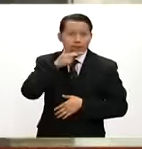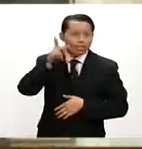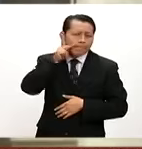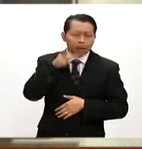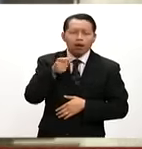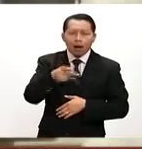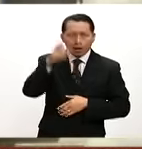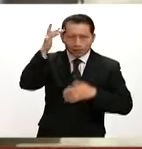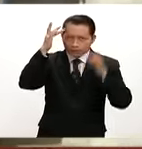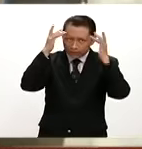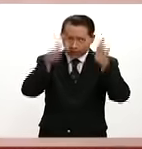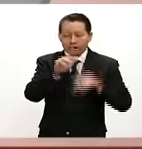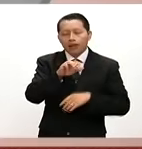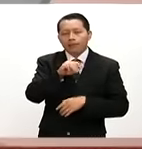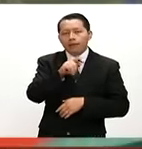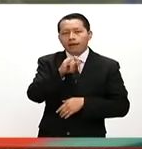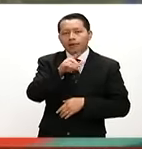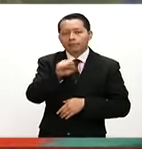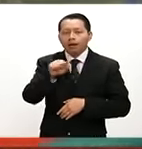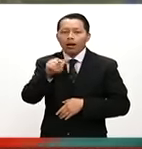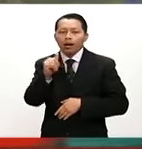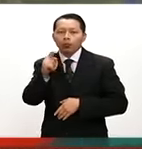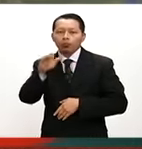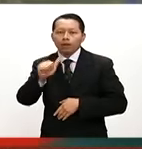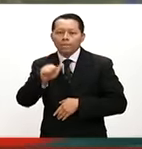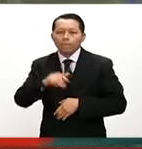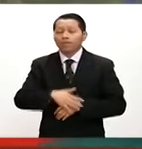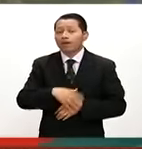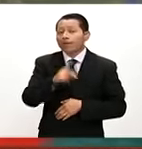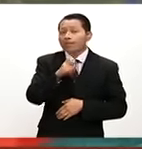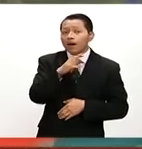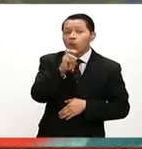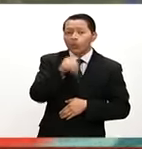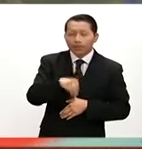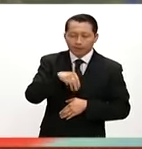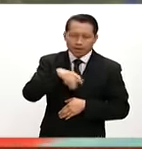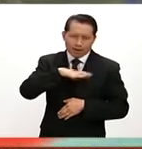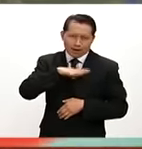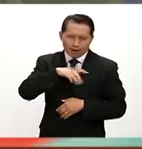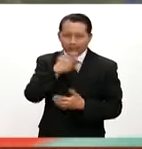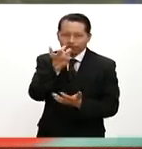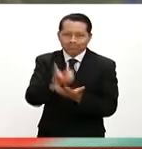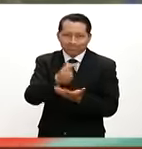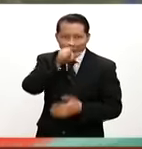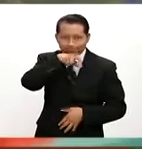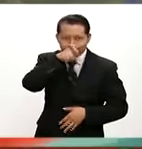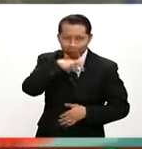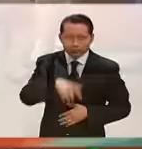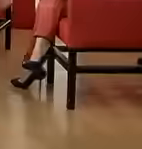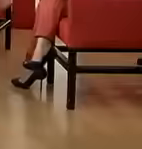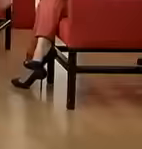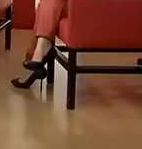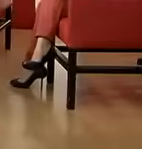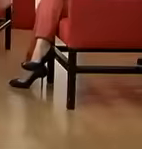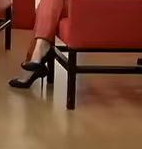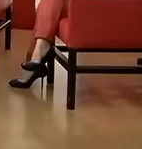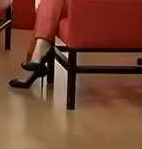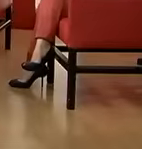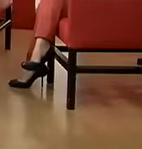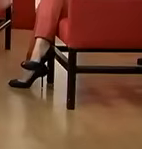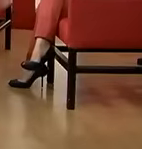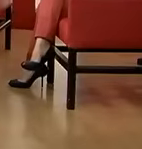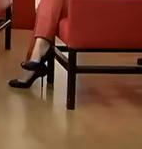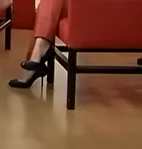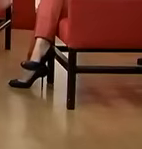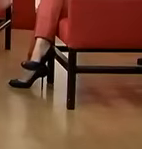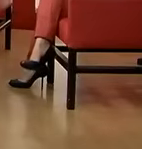la madre Teresa de Calcuta Darwin Quintero Es baja Por tiempo indefinido Gracias por